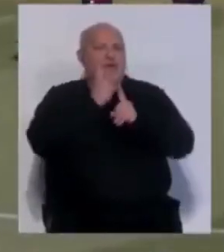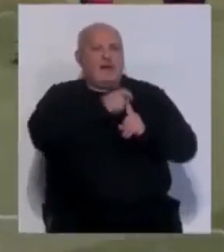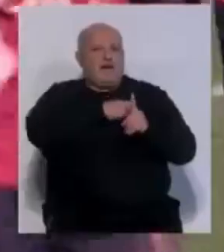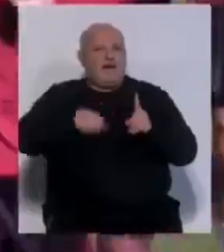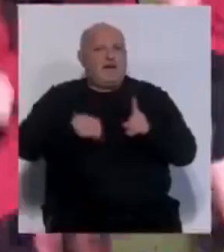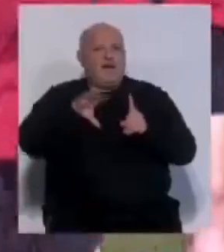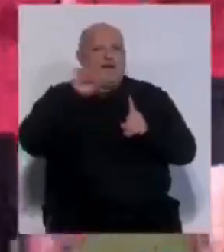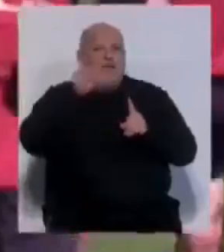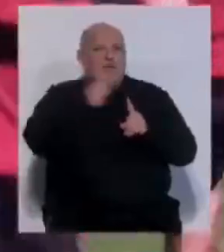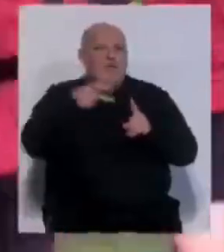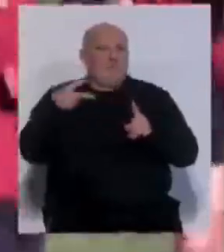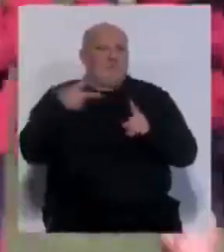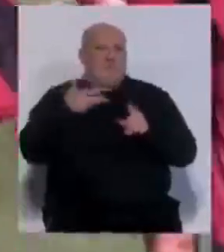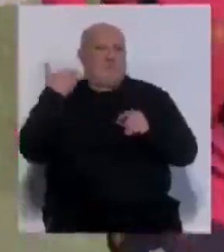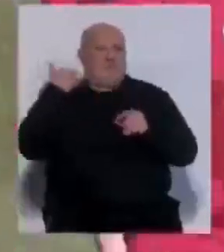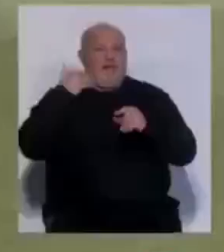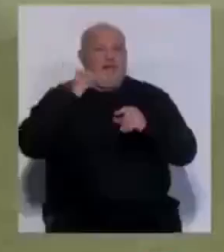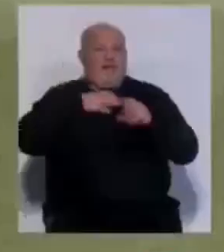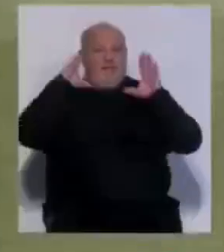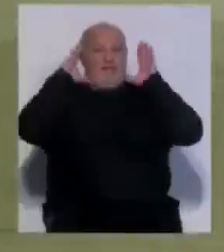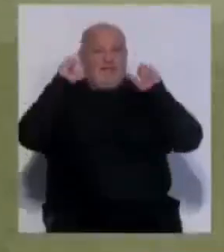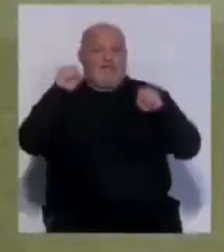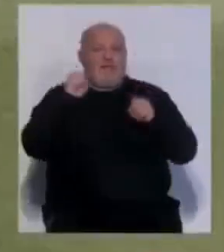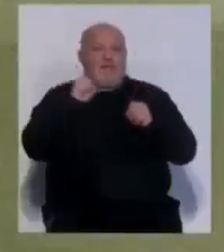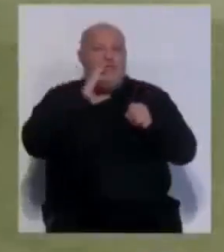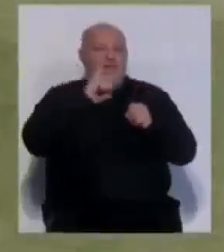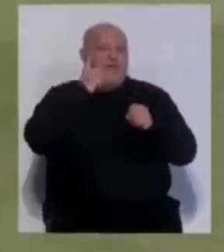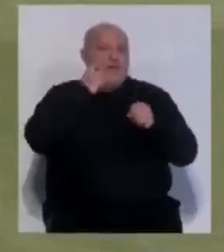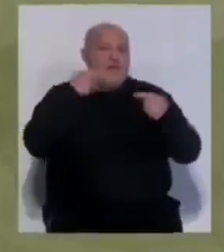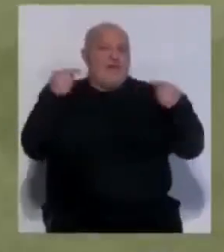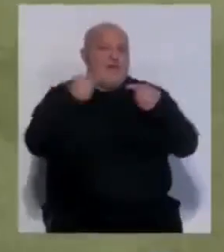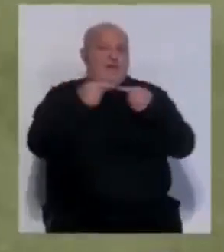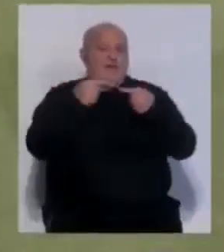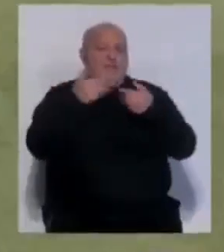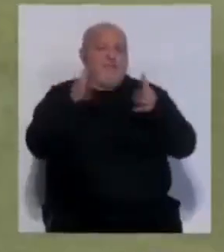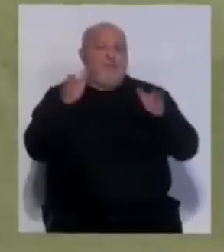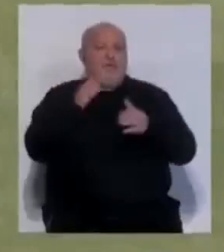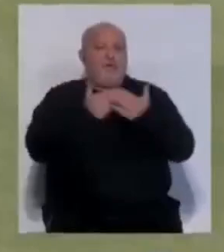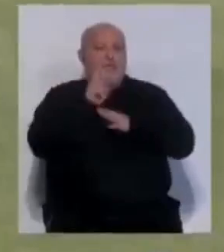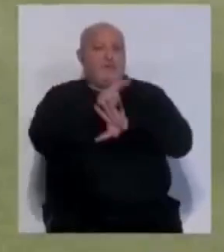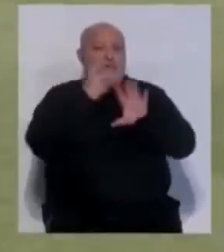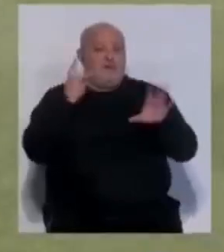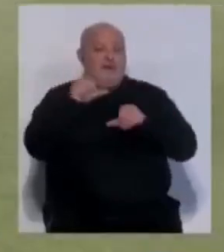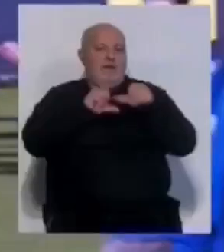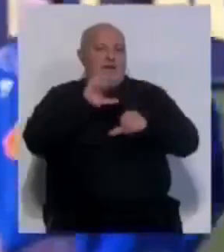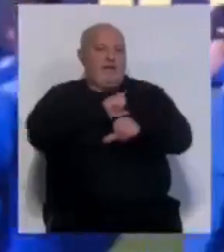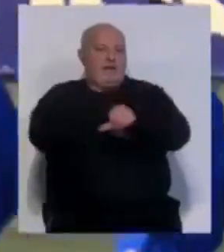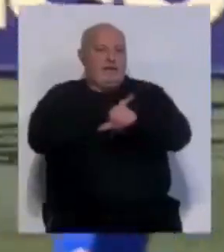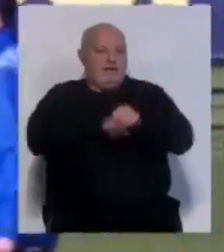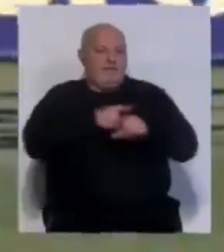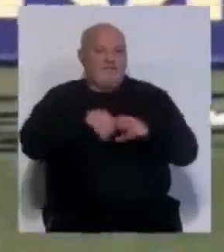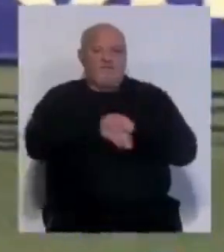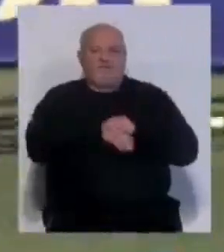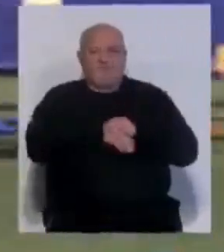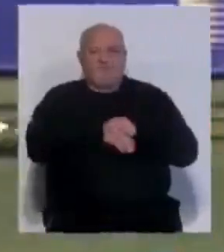Vallecano, conociendo el resultado del Real Crucelta de Vigo ante la Unión Deportiva Almería, que abre la jornada 27 en la Liga y Sports en